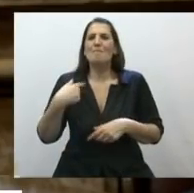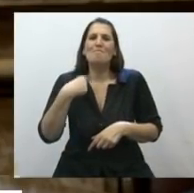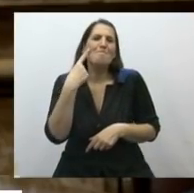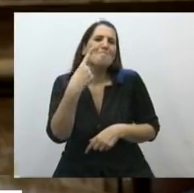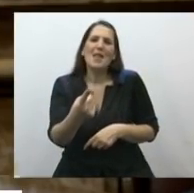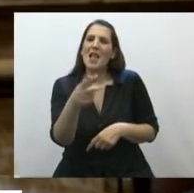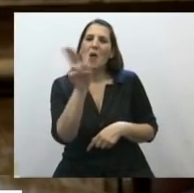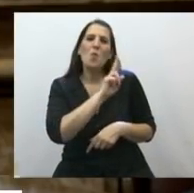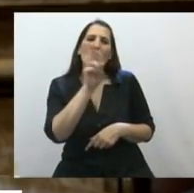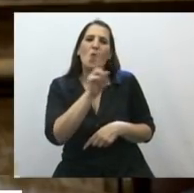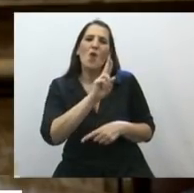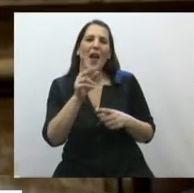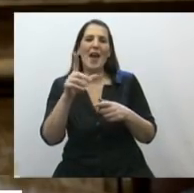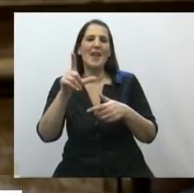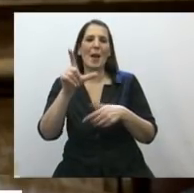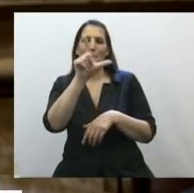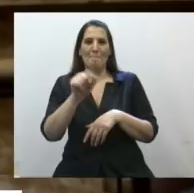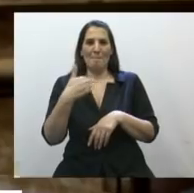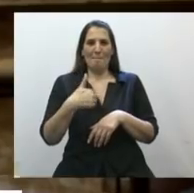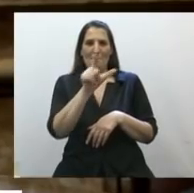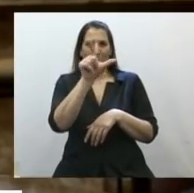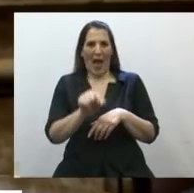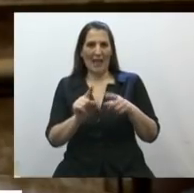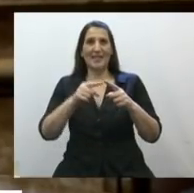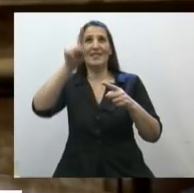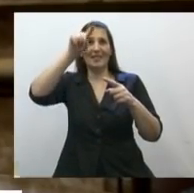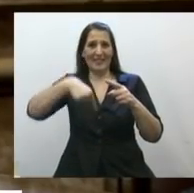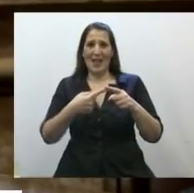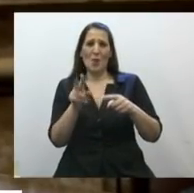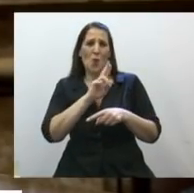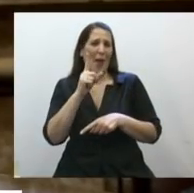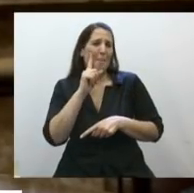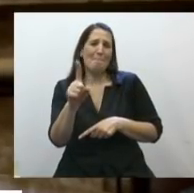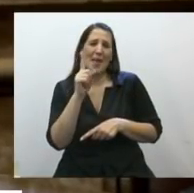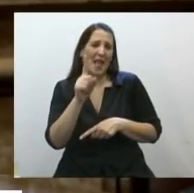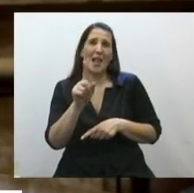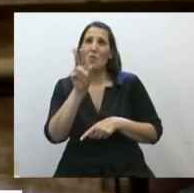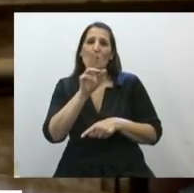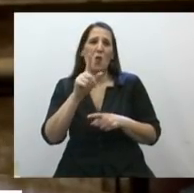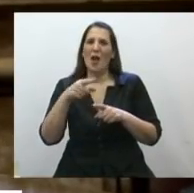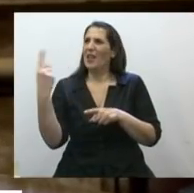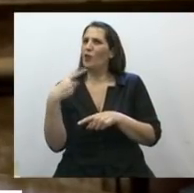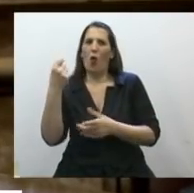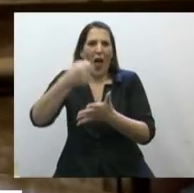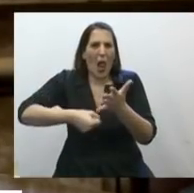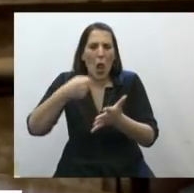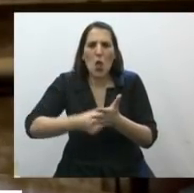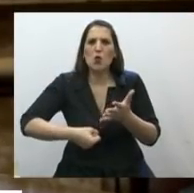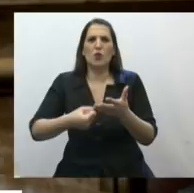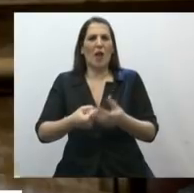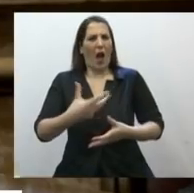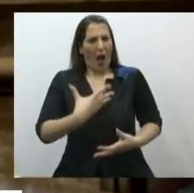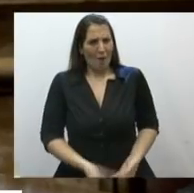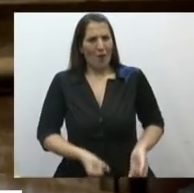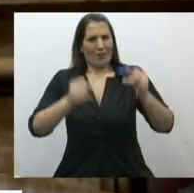a lo largo y a lo ancho del país han militado la legalización del aborto, han levantado esta bandera, y de los